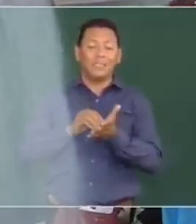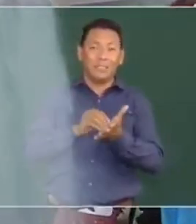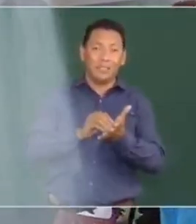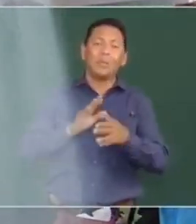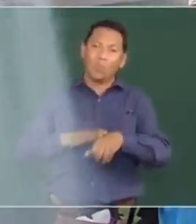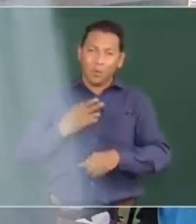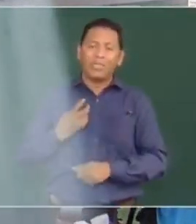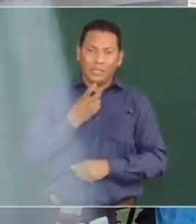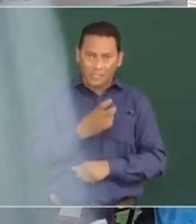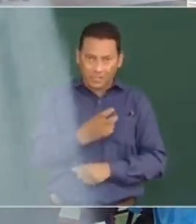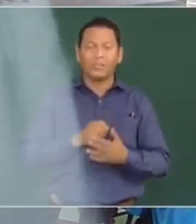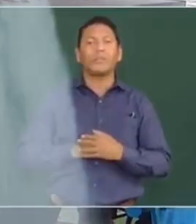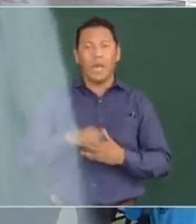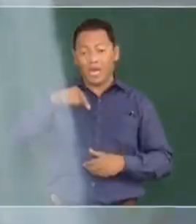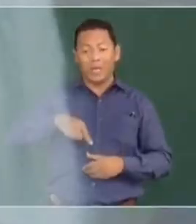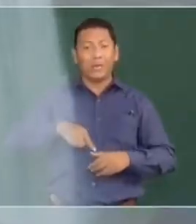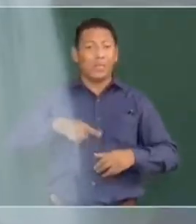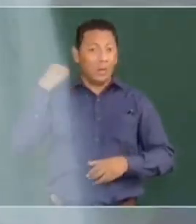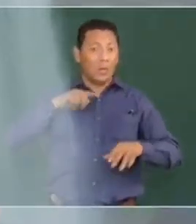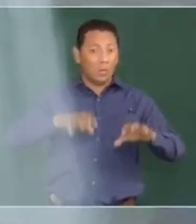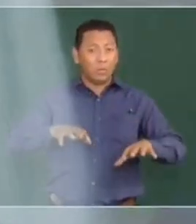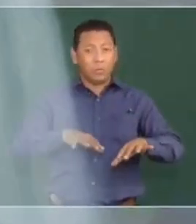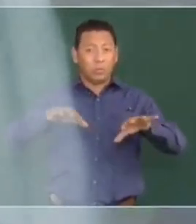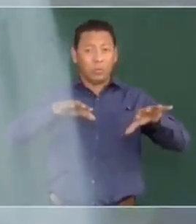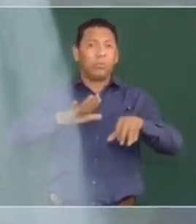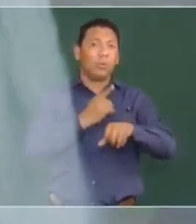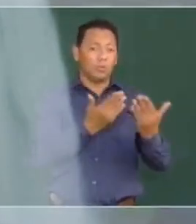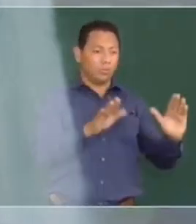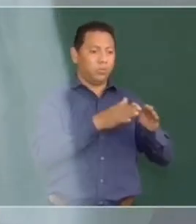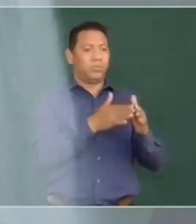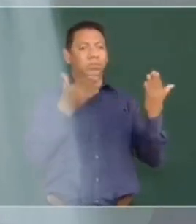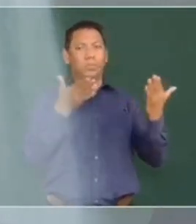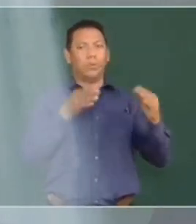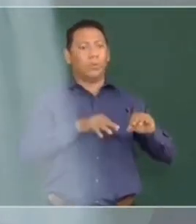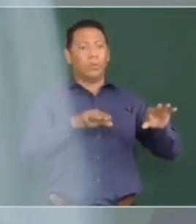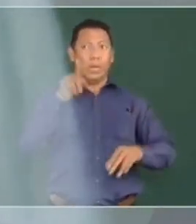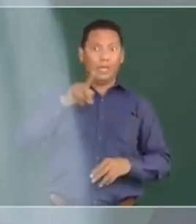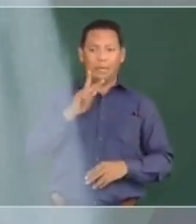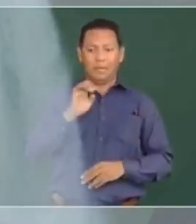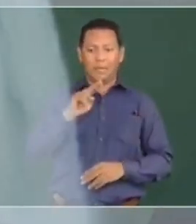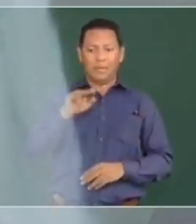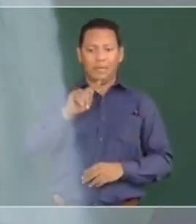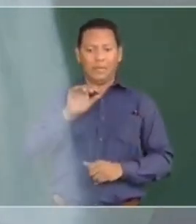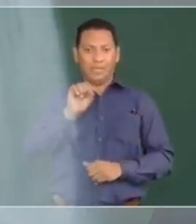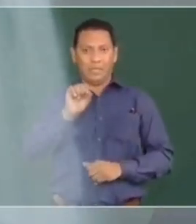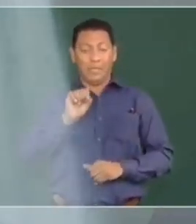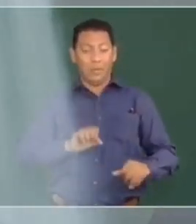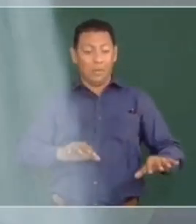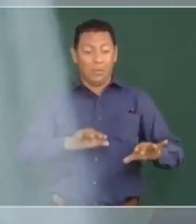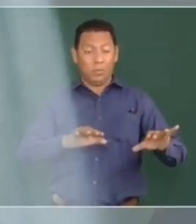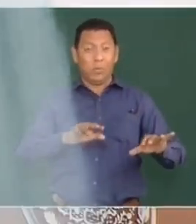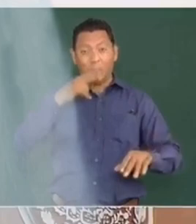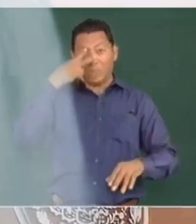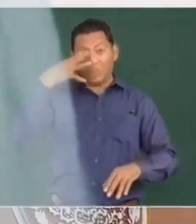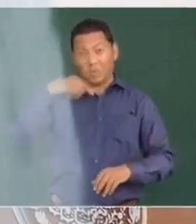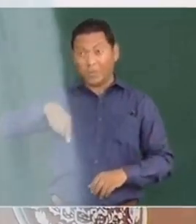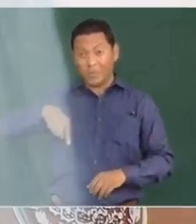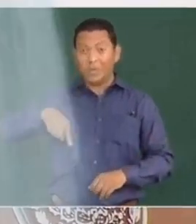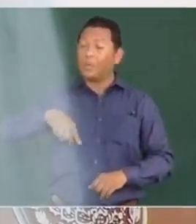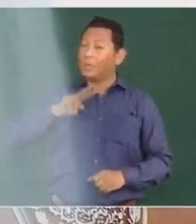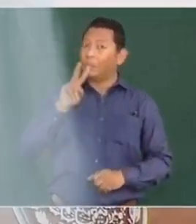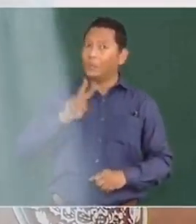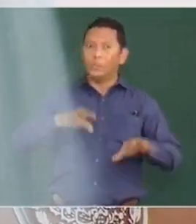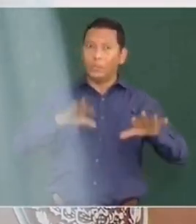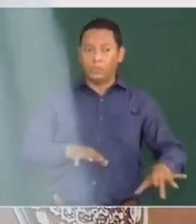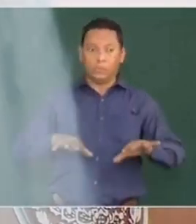Debido a eso, cuando hubo una gran inundación en Tabasco, porque abrieron las presas, sobre todo Peñita, e inundaron completamente Villahermosa, esa quizá